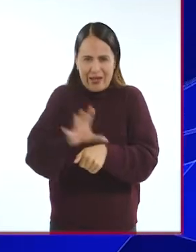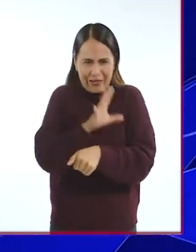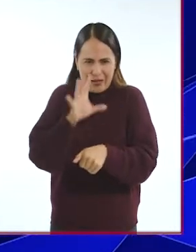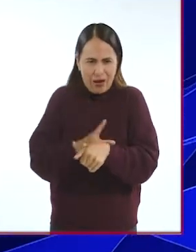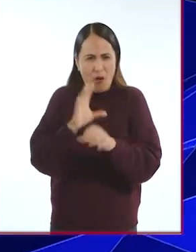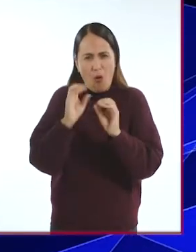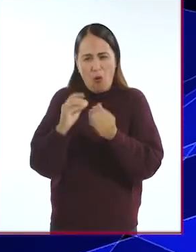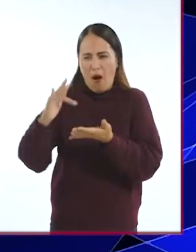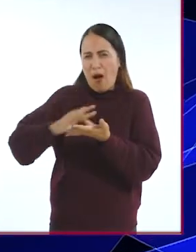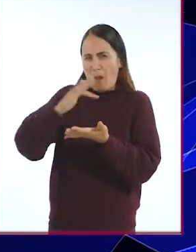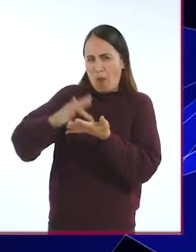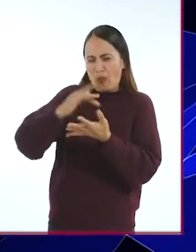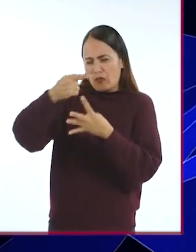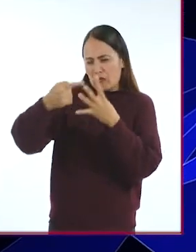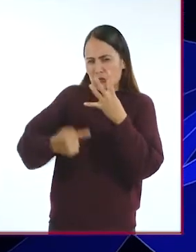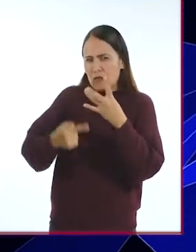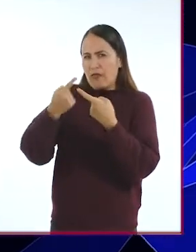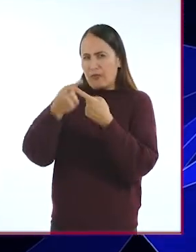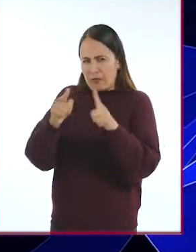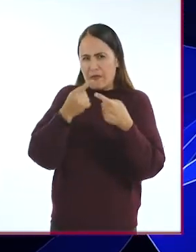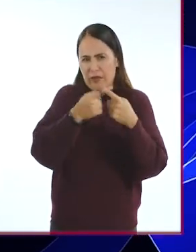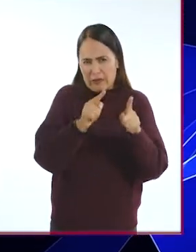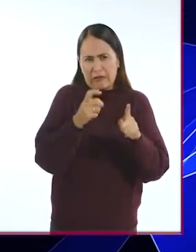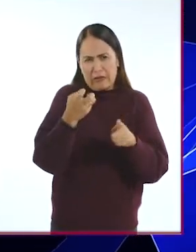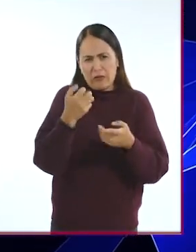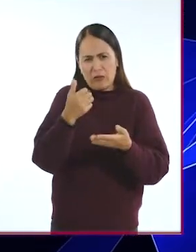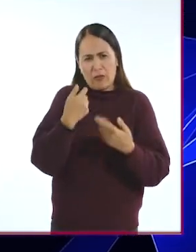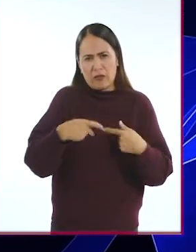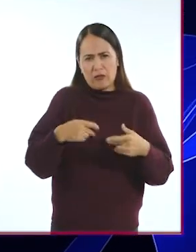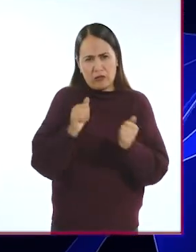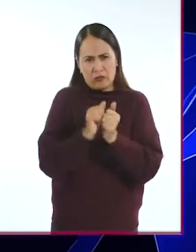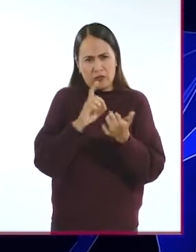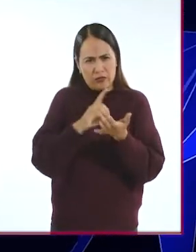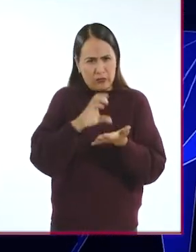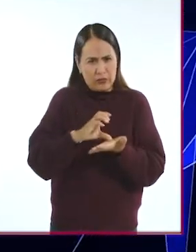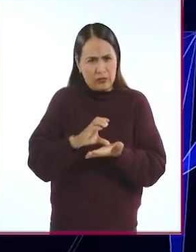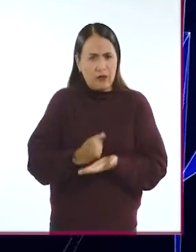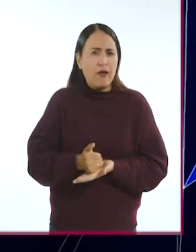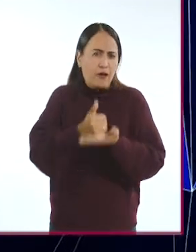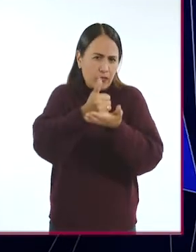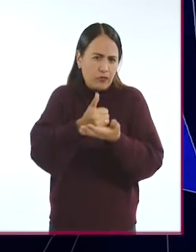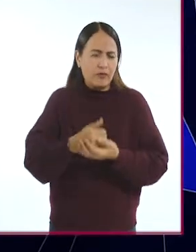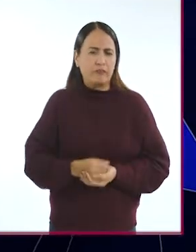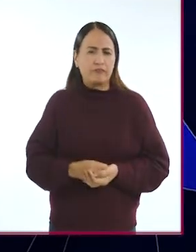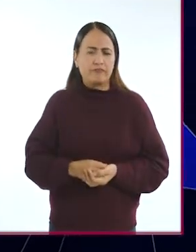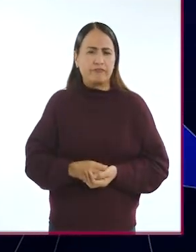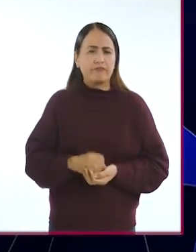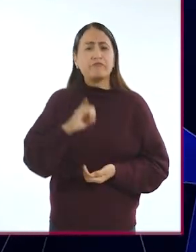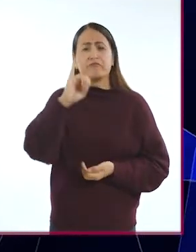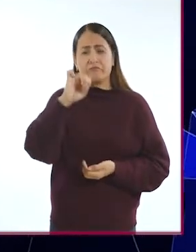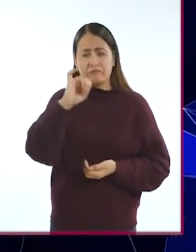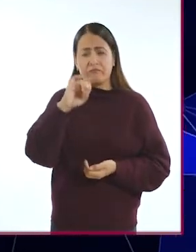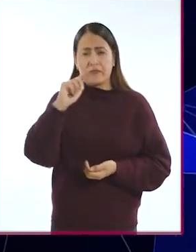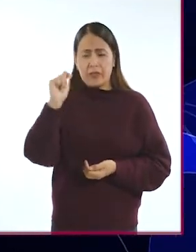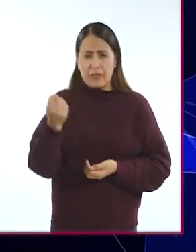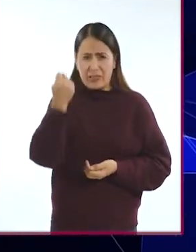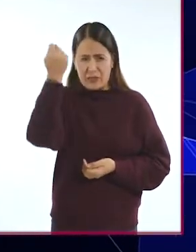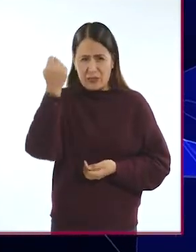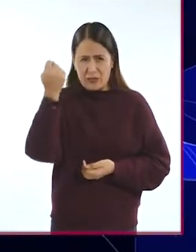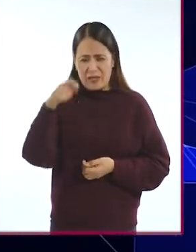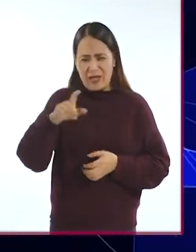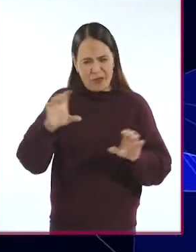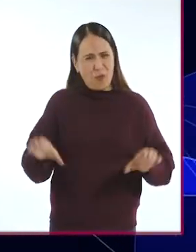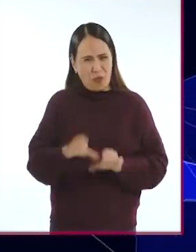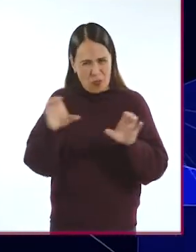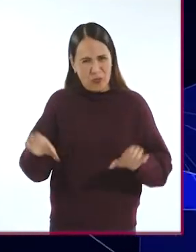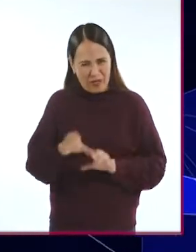hasta apoyos de diferente tipo que han ayudado a las personas con discapacidad. Sí, la tecnología, sobre todo el desarrollo